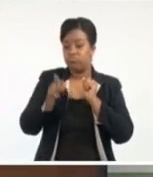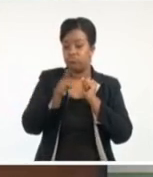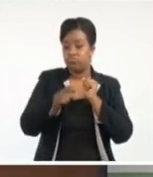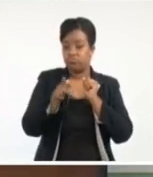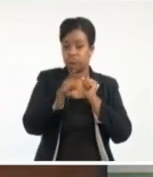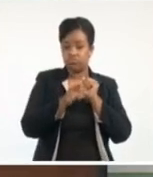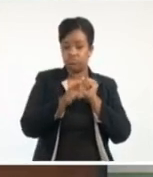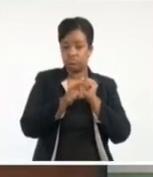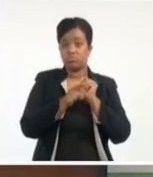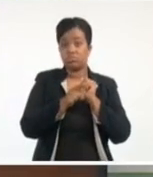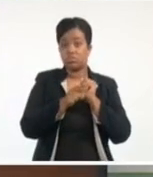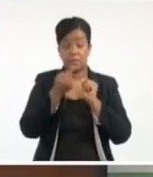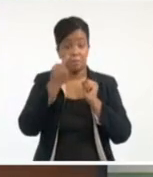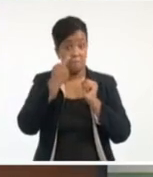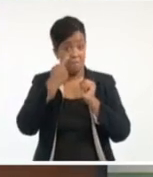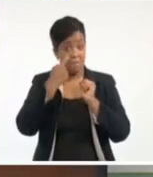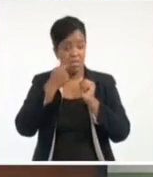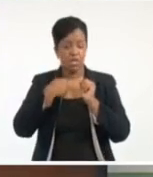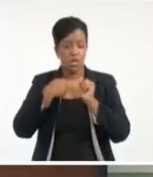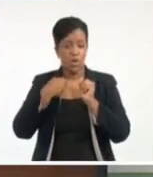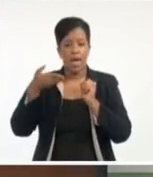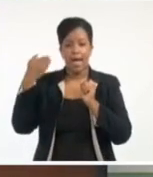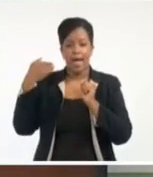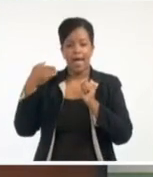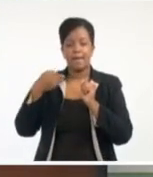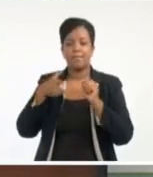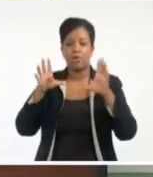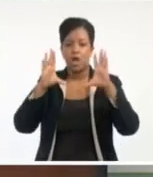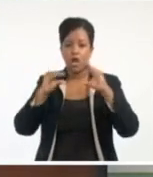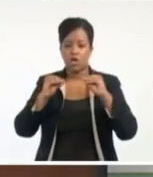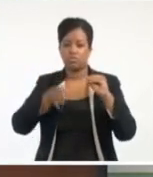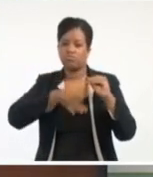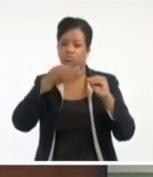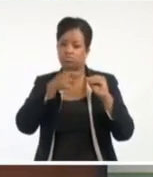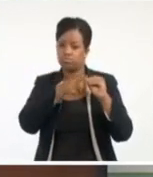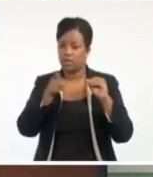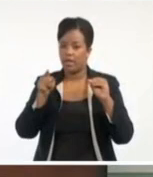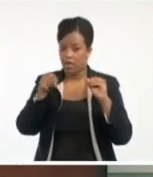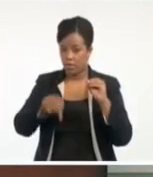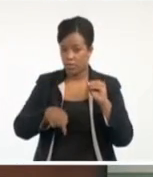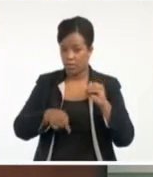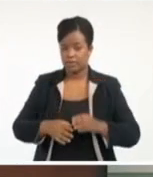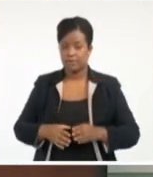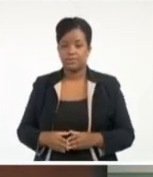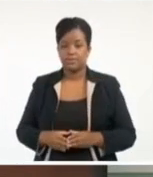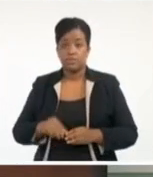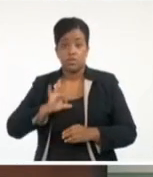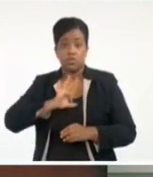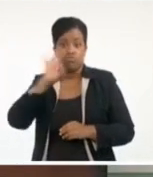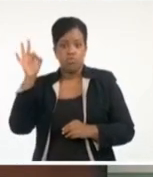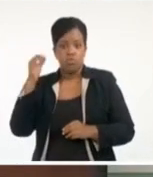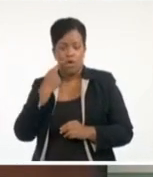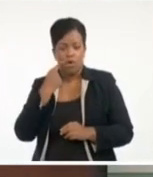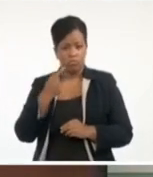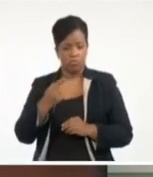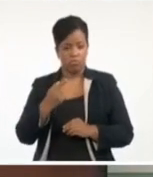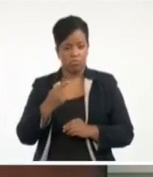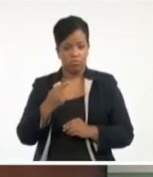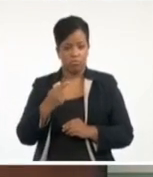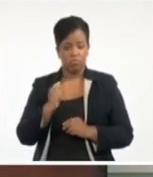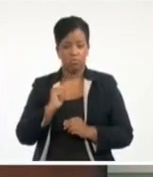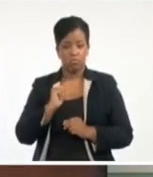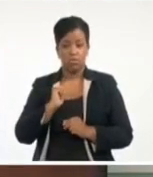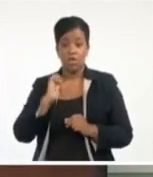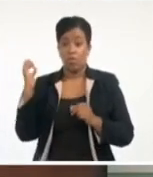Miren, yo comentaba anoche, y lo quiero comentar con ustedes ahora, que nunca había visto un huracán,